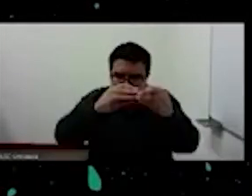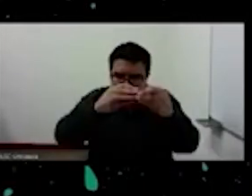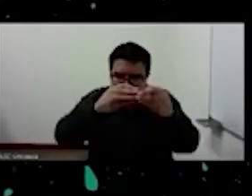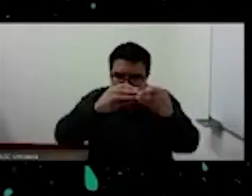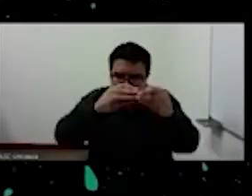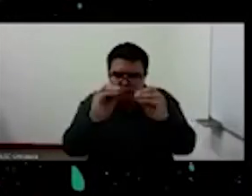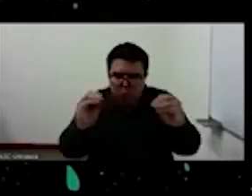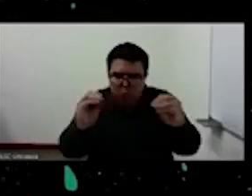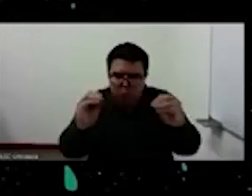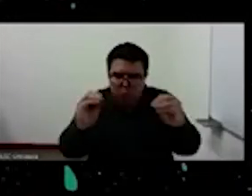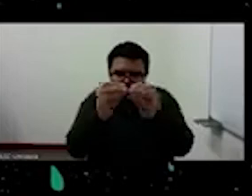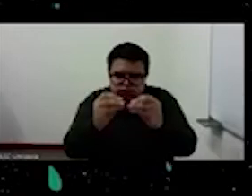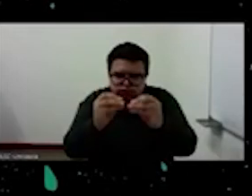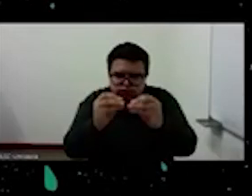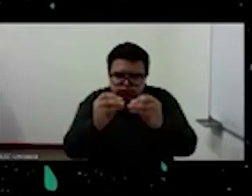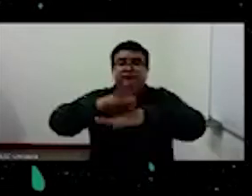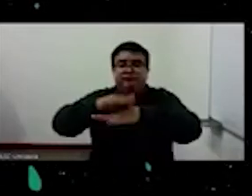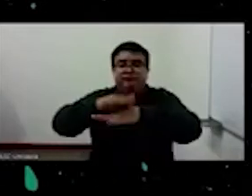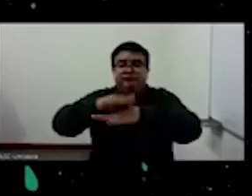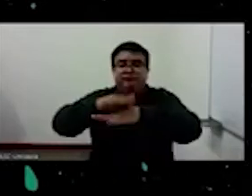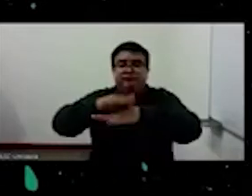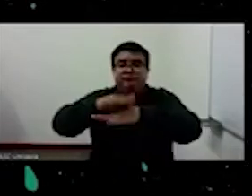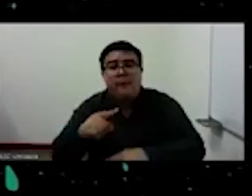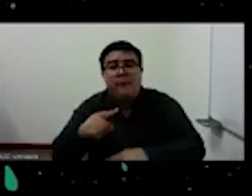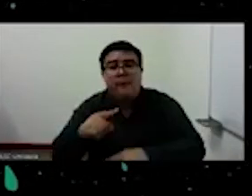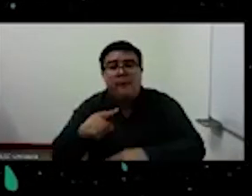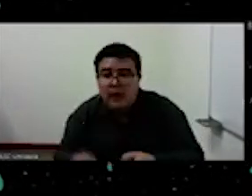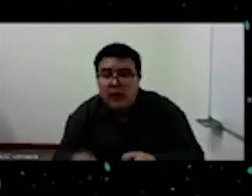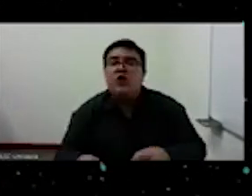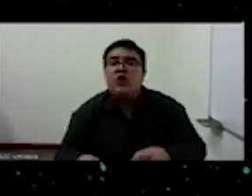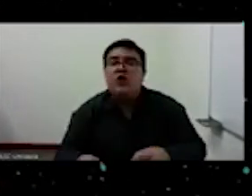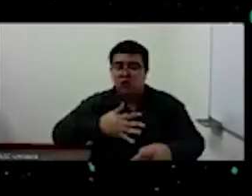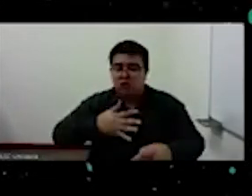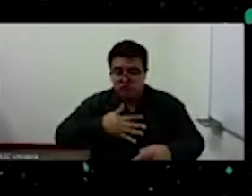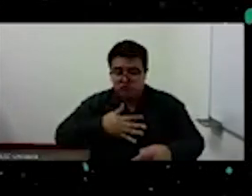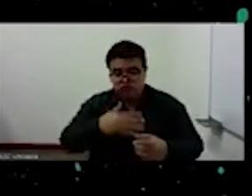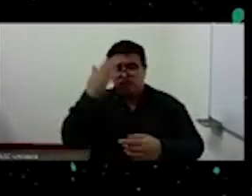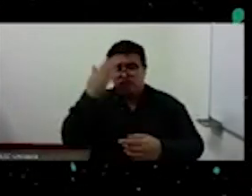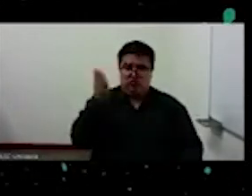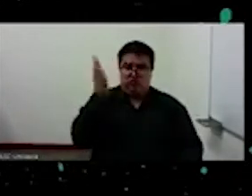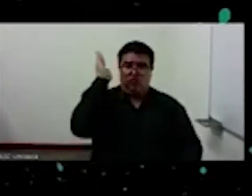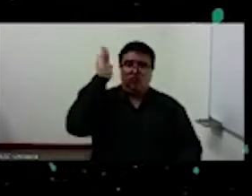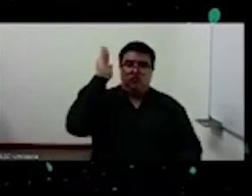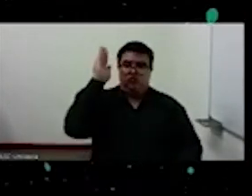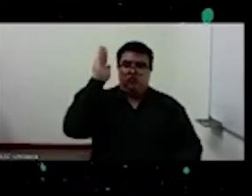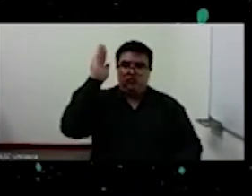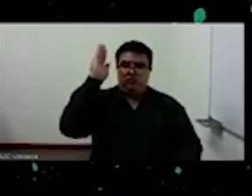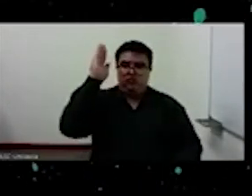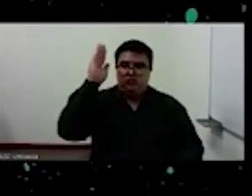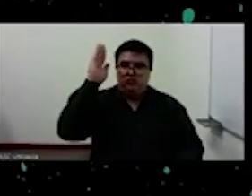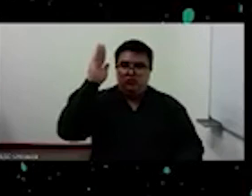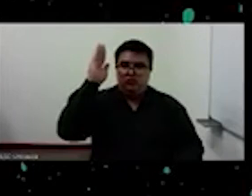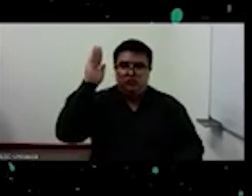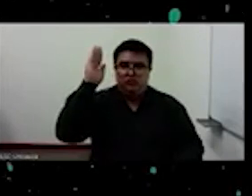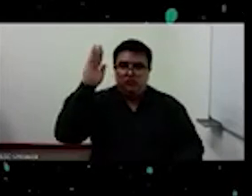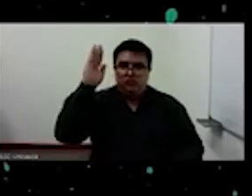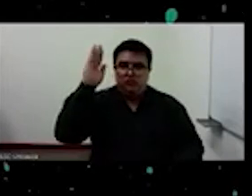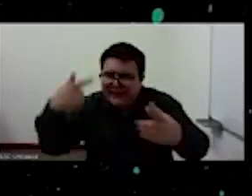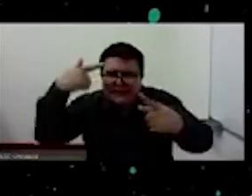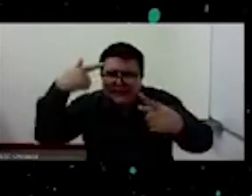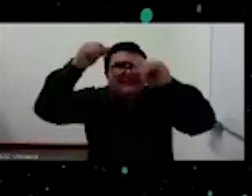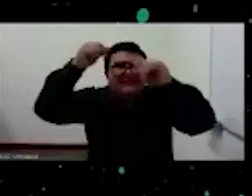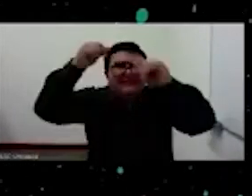Amigo mío, yo no sé quién eres, no te tengo en mi cabeza,